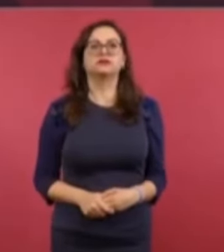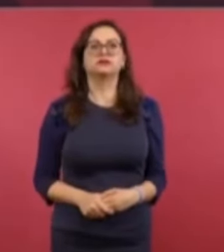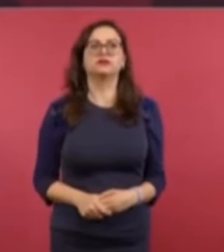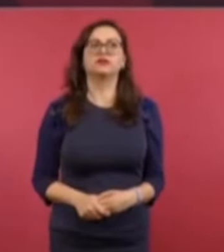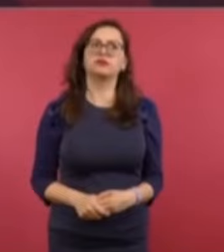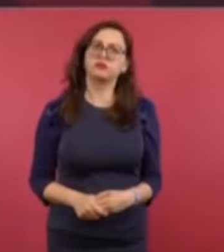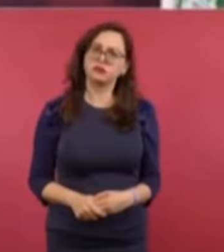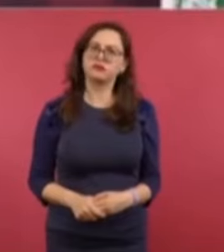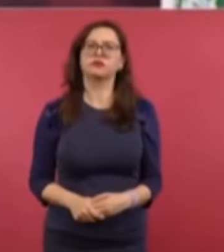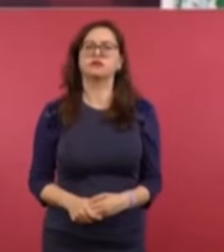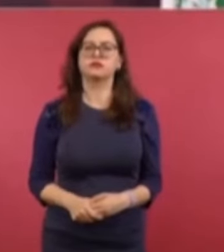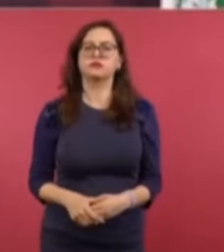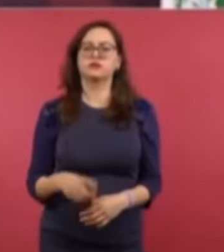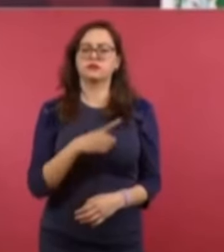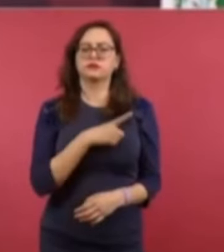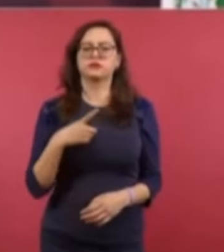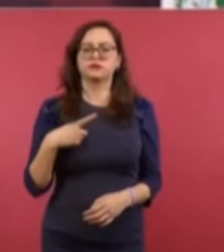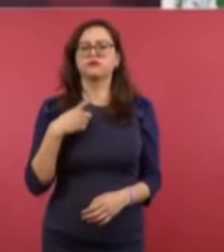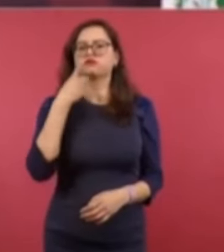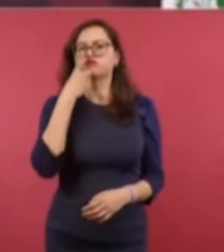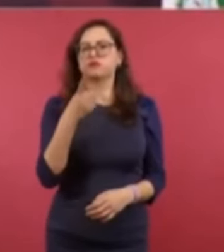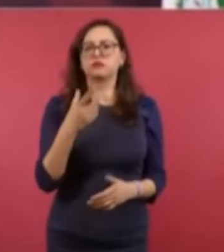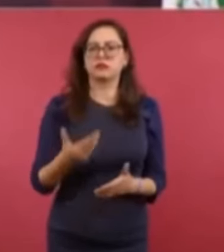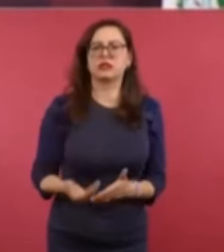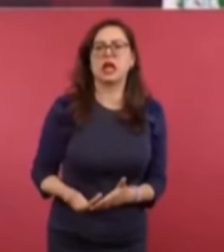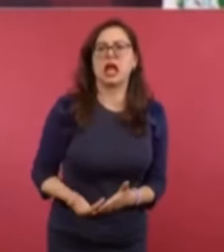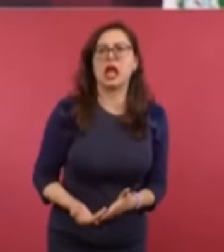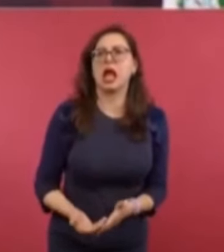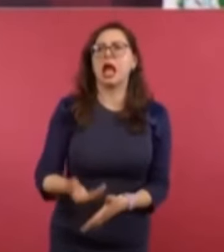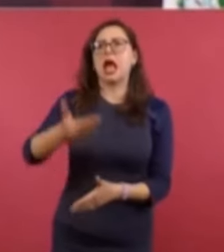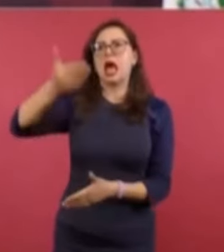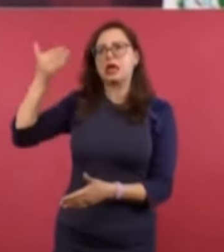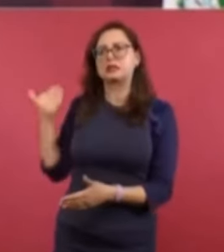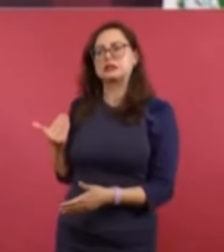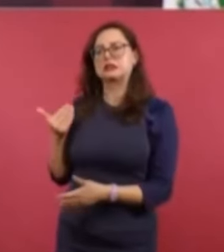movimiento que encabezó Rafael Galván.